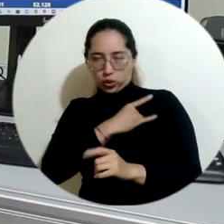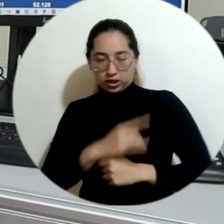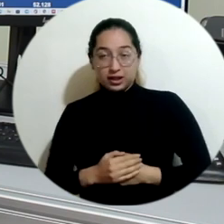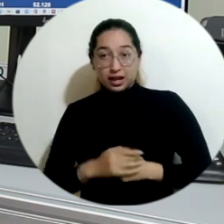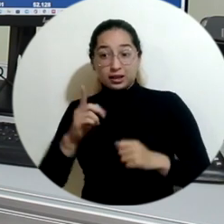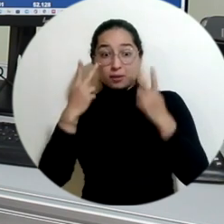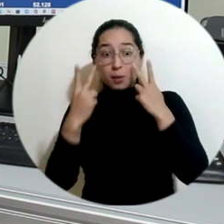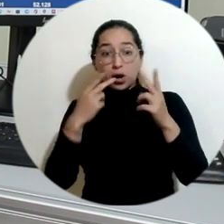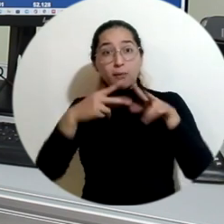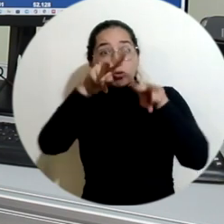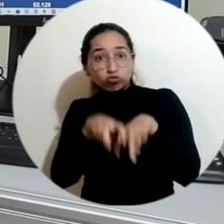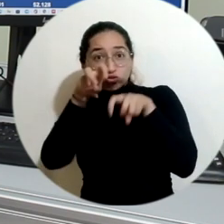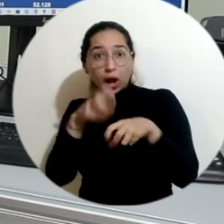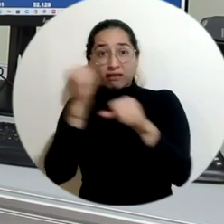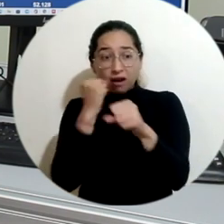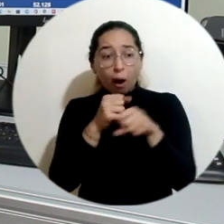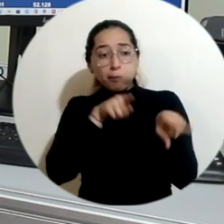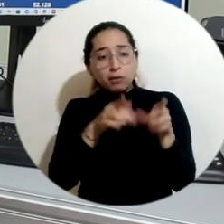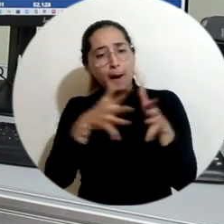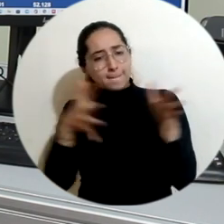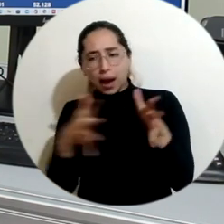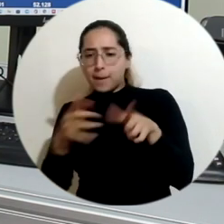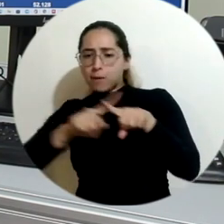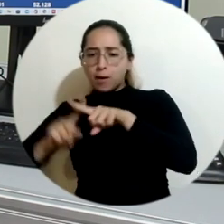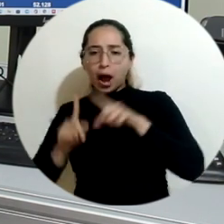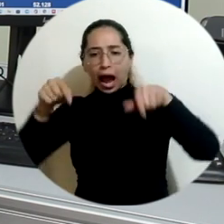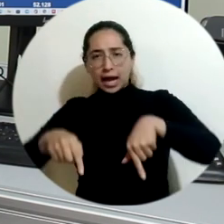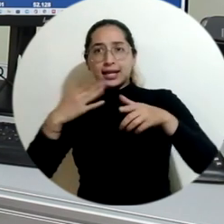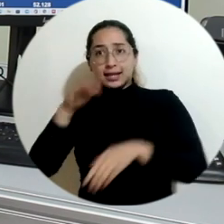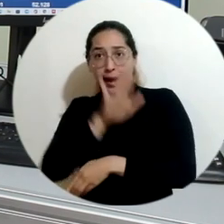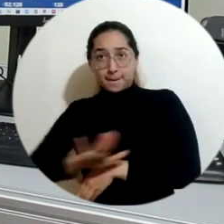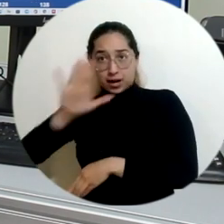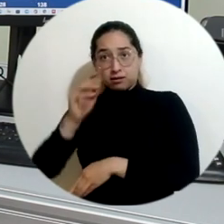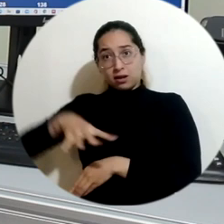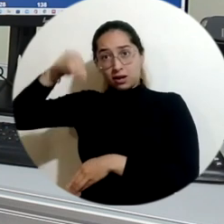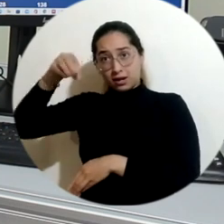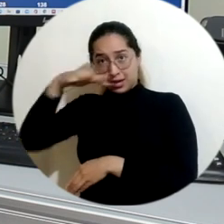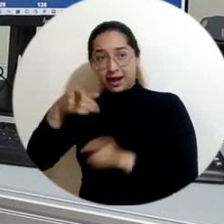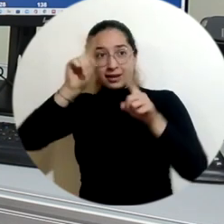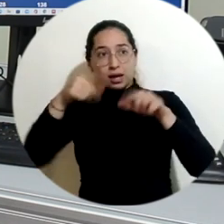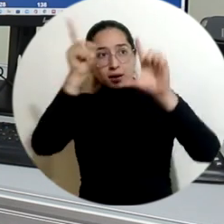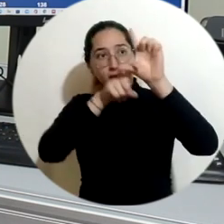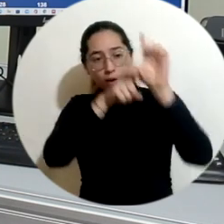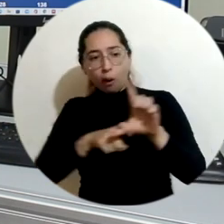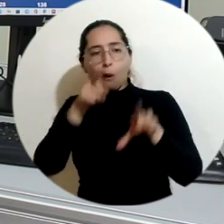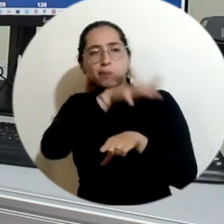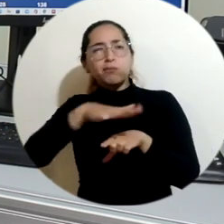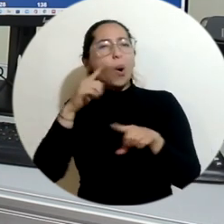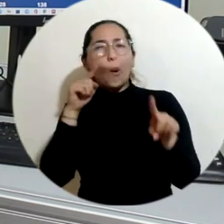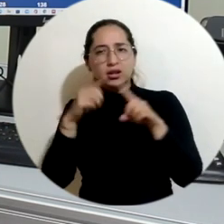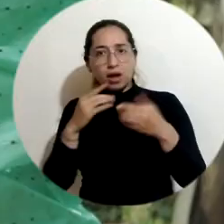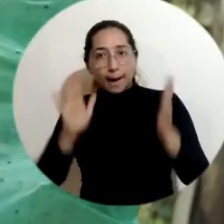conocimientos a nuestros pequeños, medianos y grandes productores tanto del departamento del Magdalena como del departamento de La Guajira en cuanto